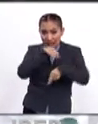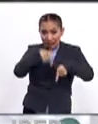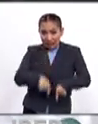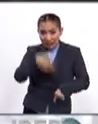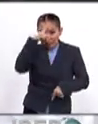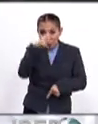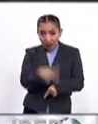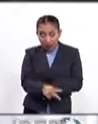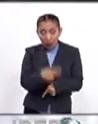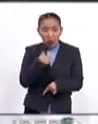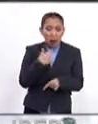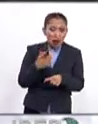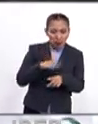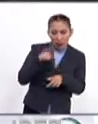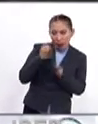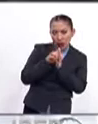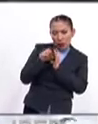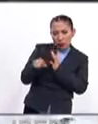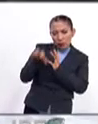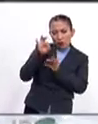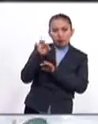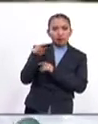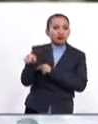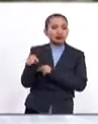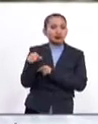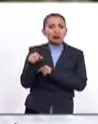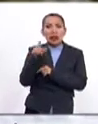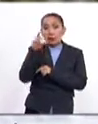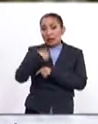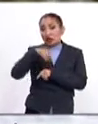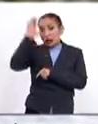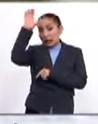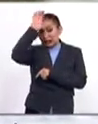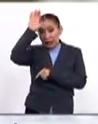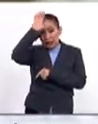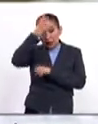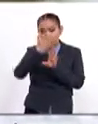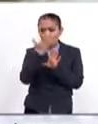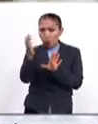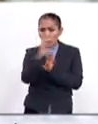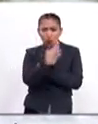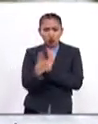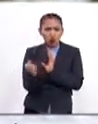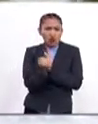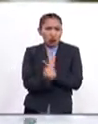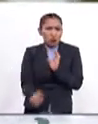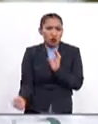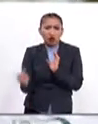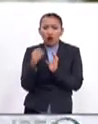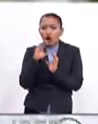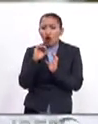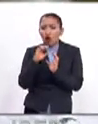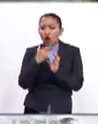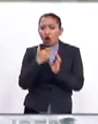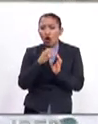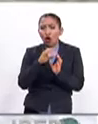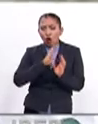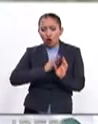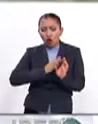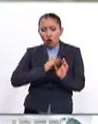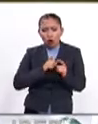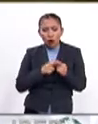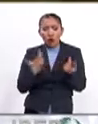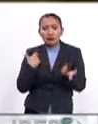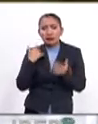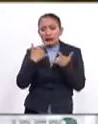México, entre los que había desde científicos muy reconocidos, oncólogos, histólogos,